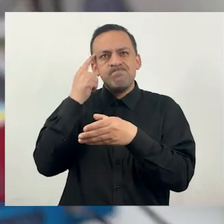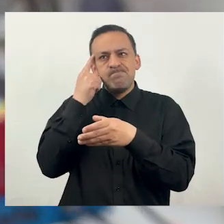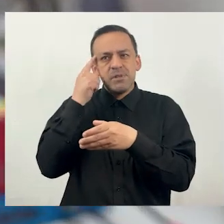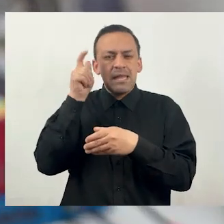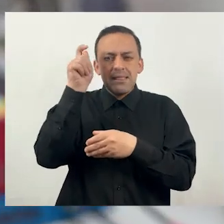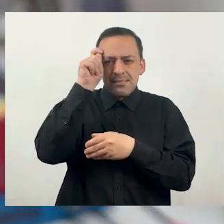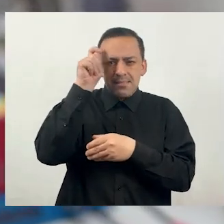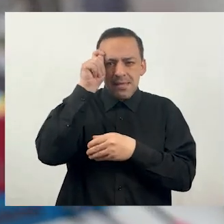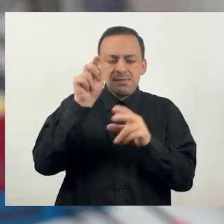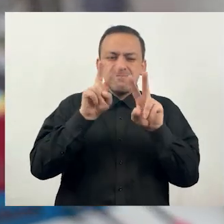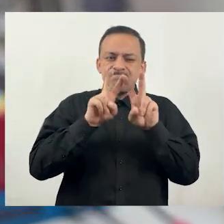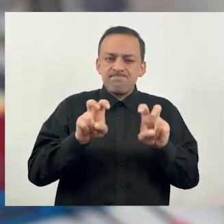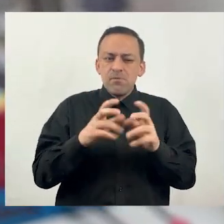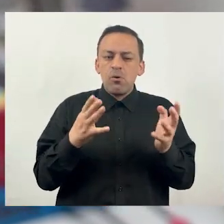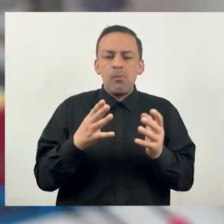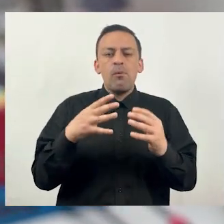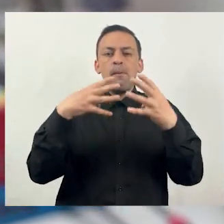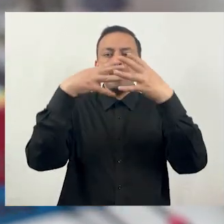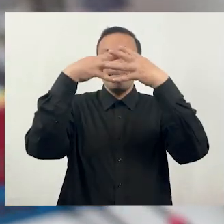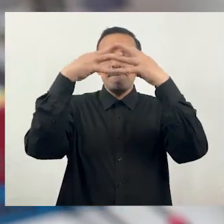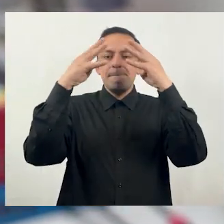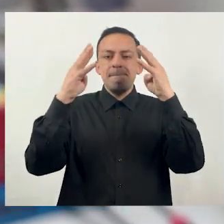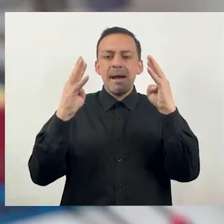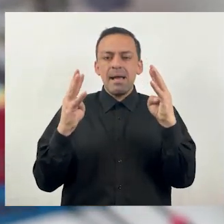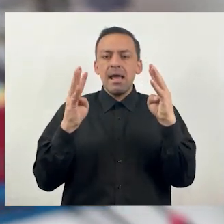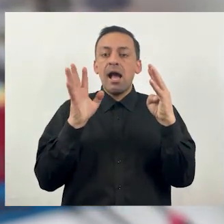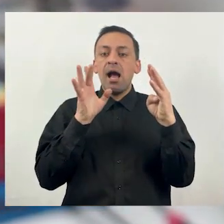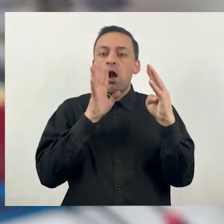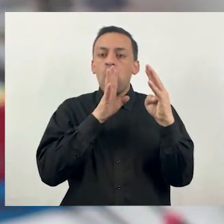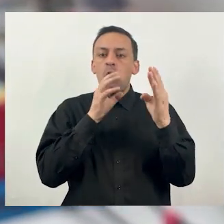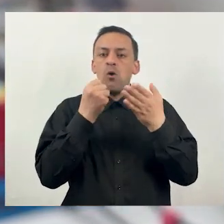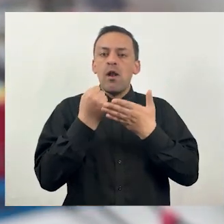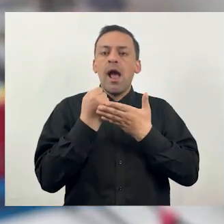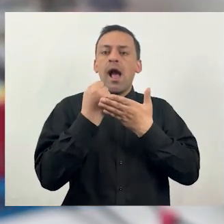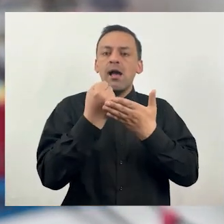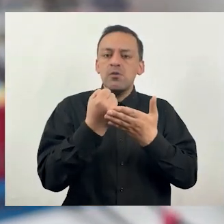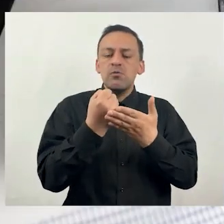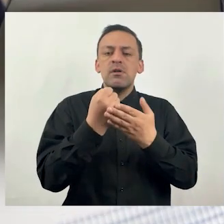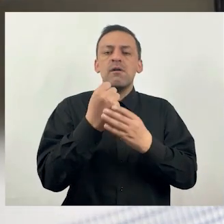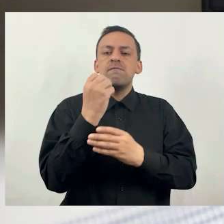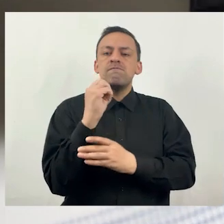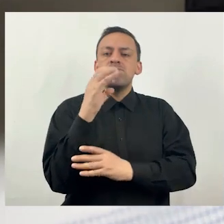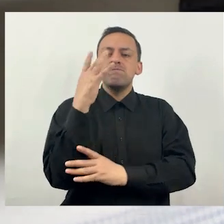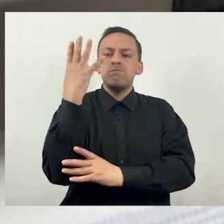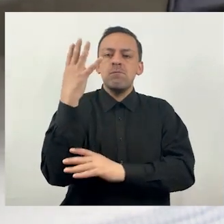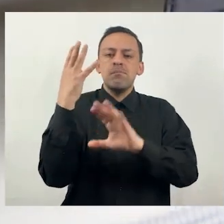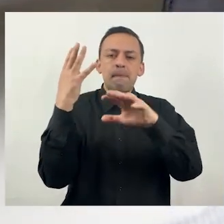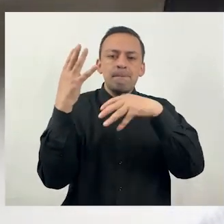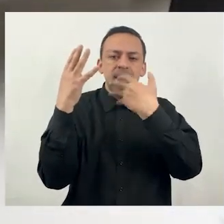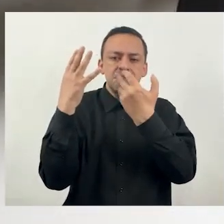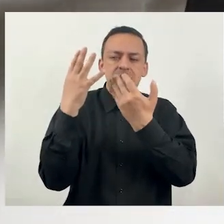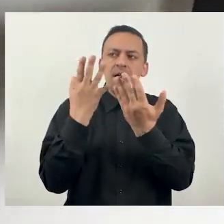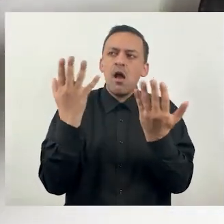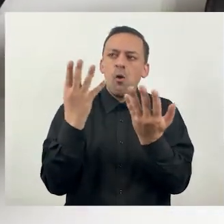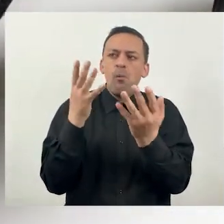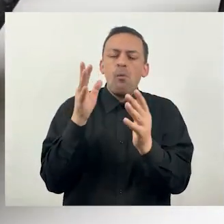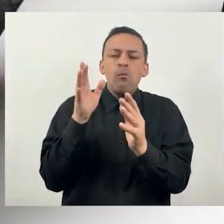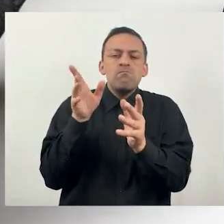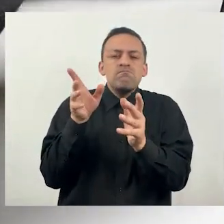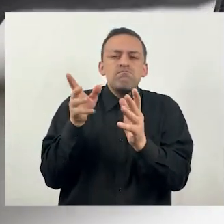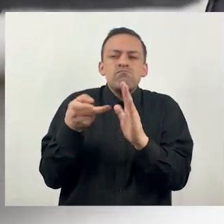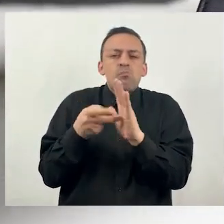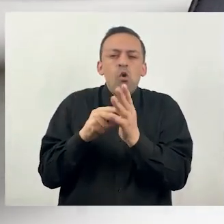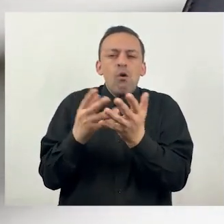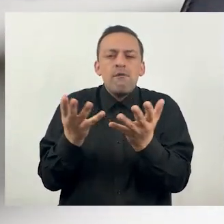con mallas de colores, estudiando cómo el color de la malla influía sobre la fisiología en plantas frutales, en este caso manzano.